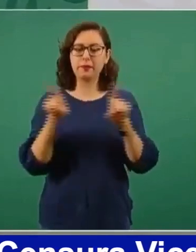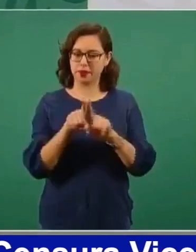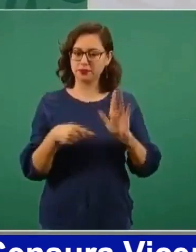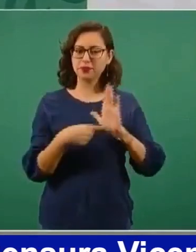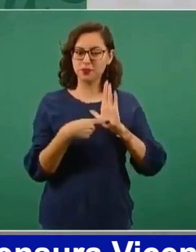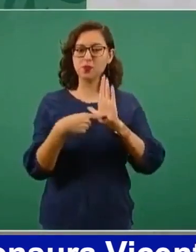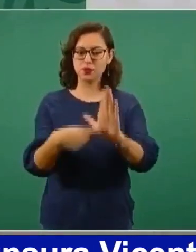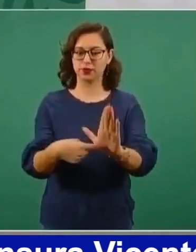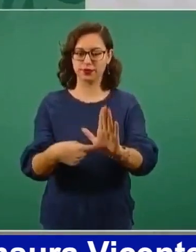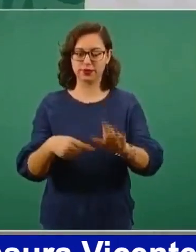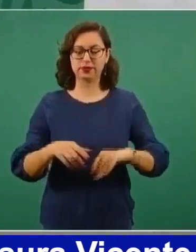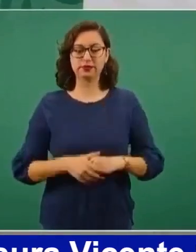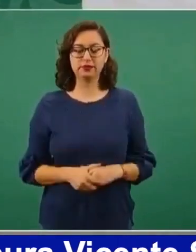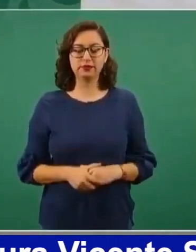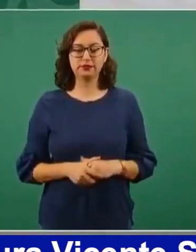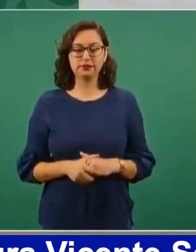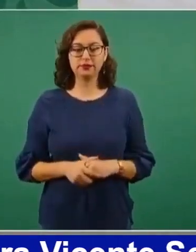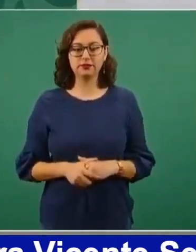Yo pienso que